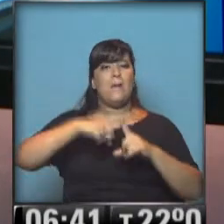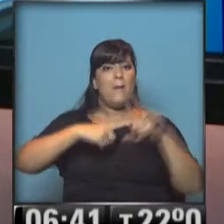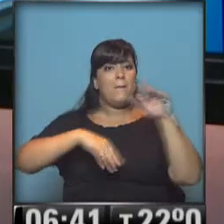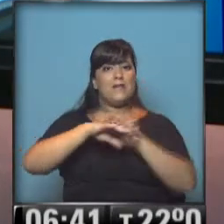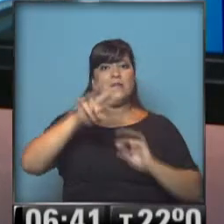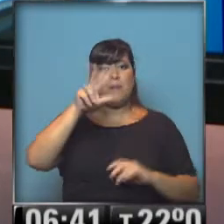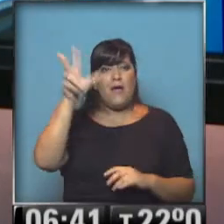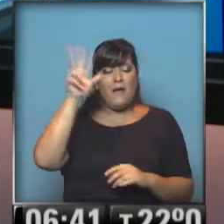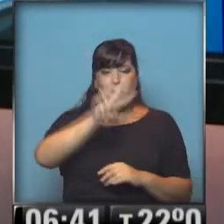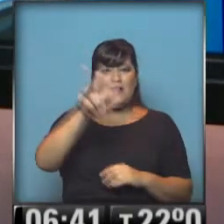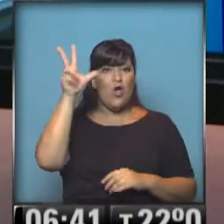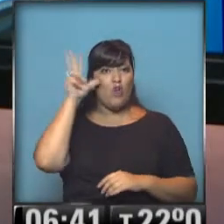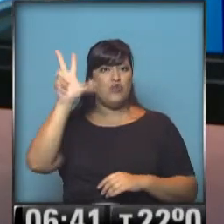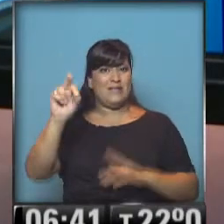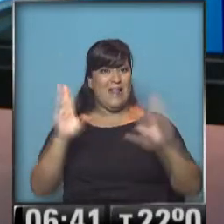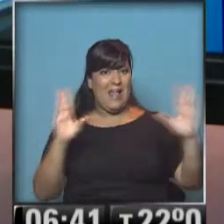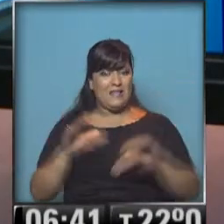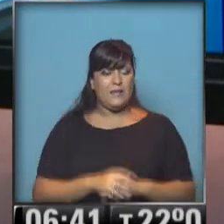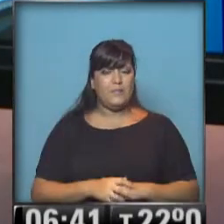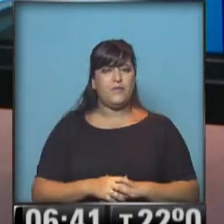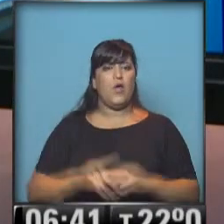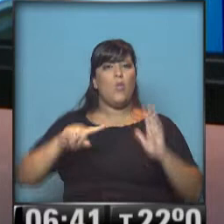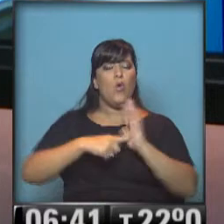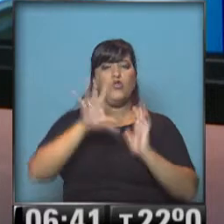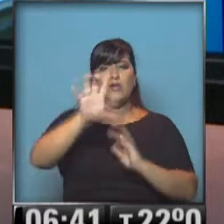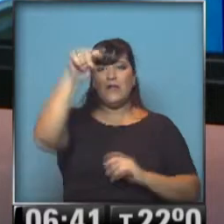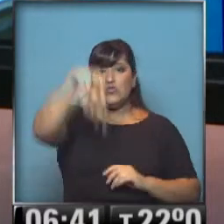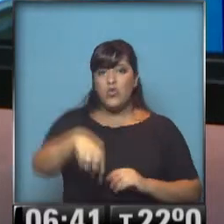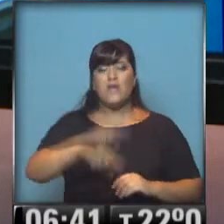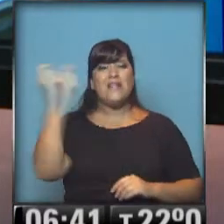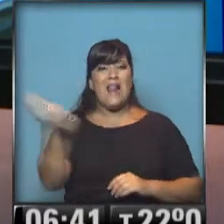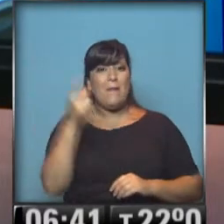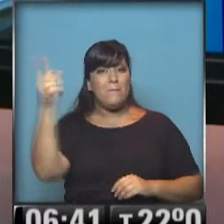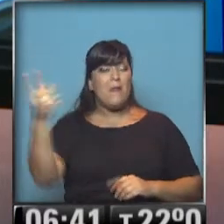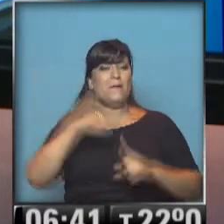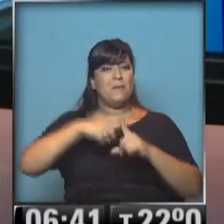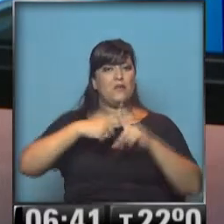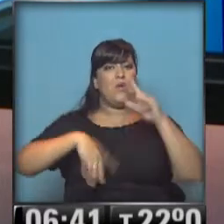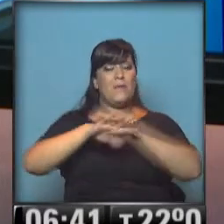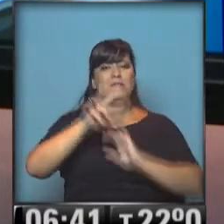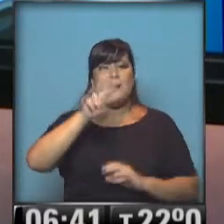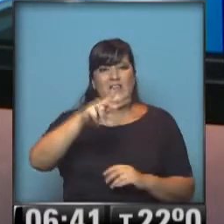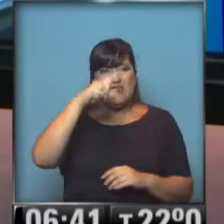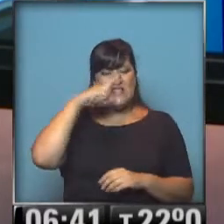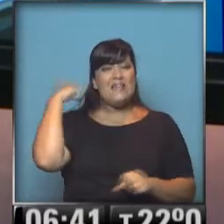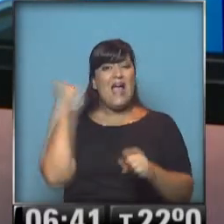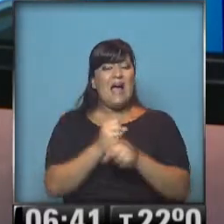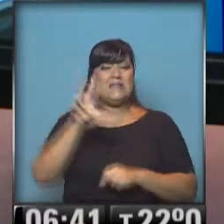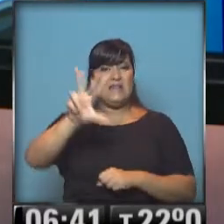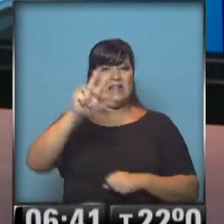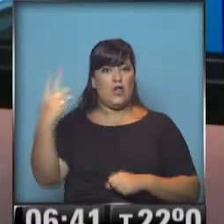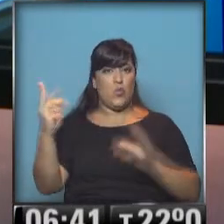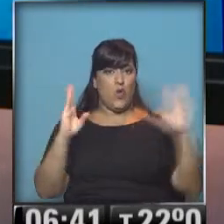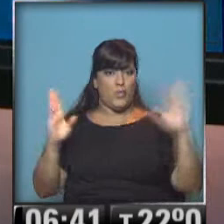grados. Condiciones mucho más estables en el sudoeste de Buenos Aires, también en La Pampa, allí con temperaturas máximas de 27 hasta 31